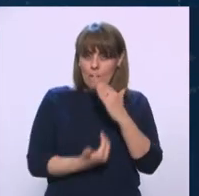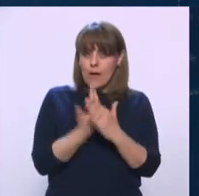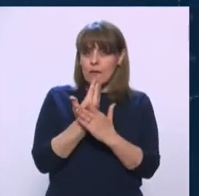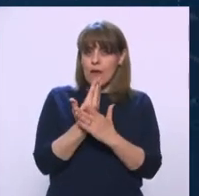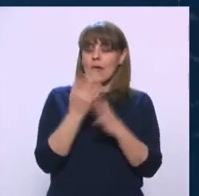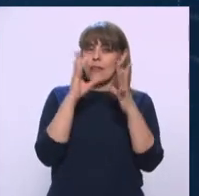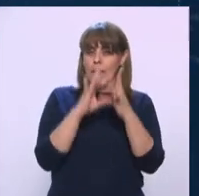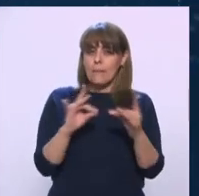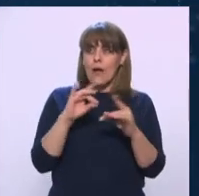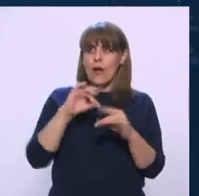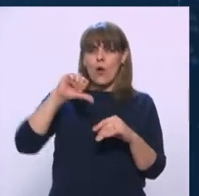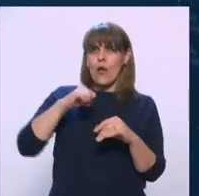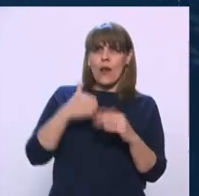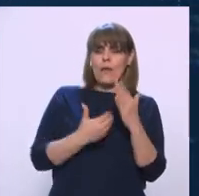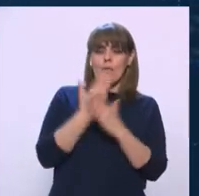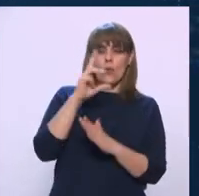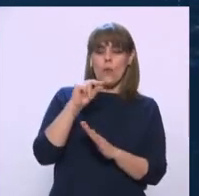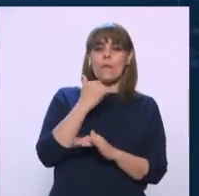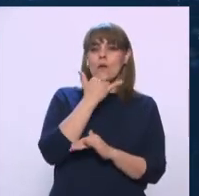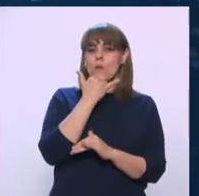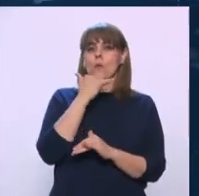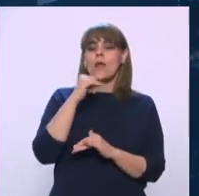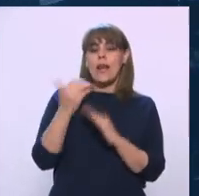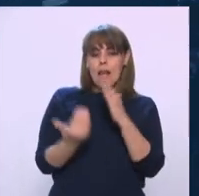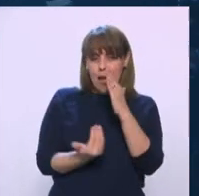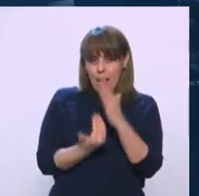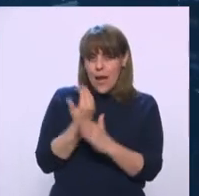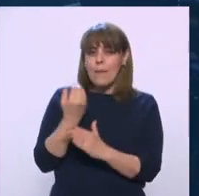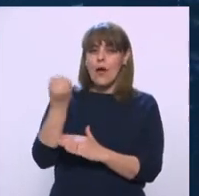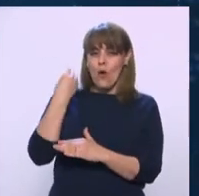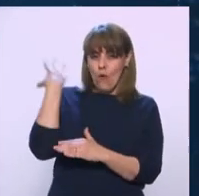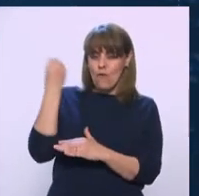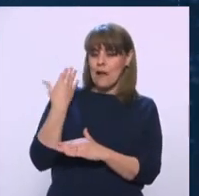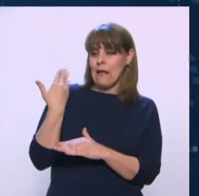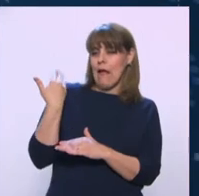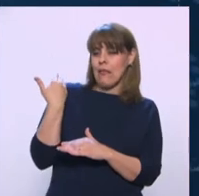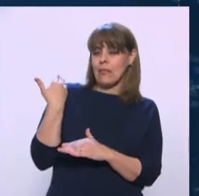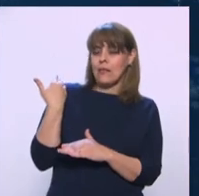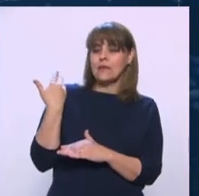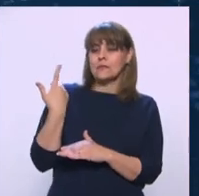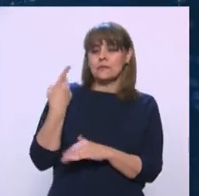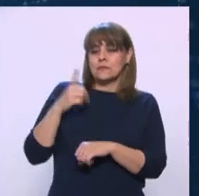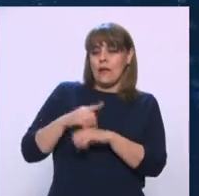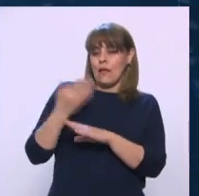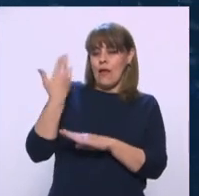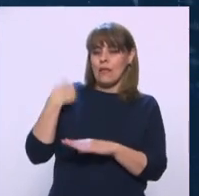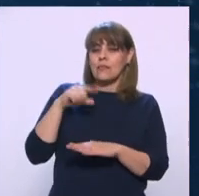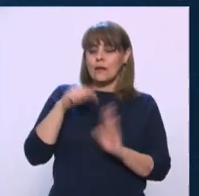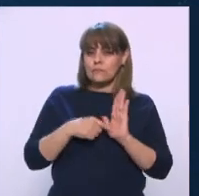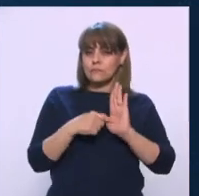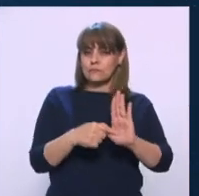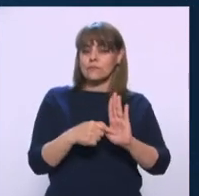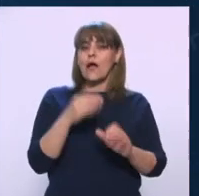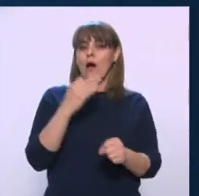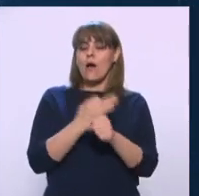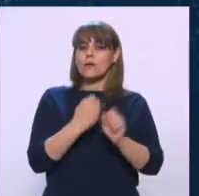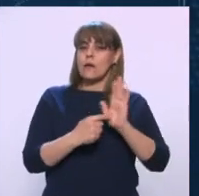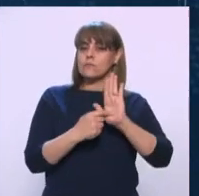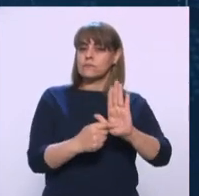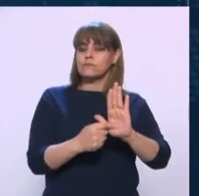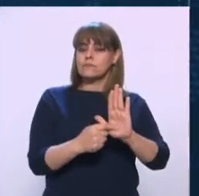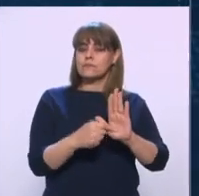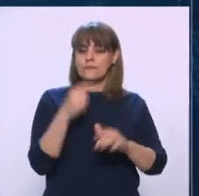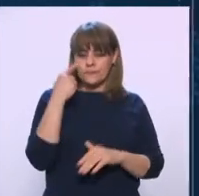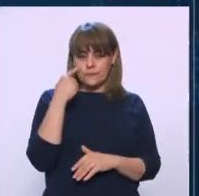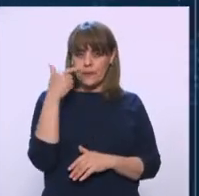perdón, no esta mañana, que se presentaron en la mañanera hace algunos días. Yo quiero señalar, por ejemplo,